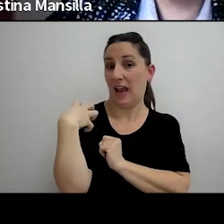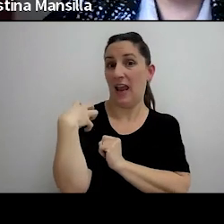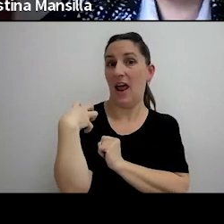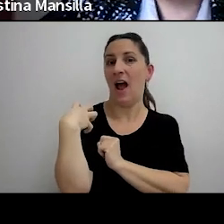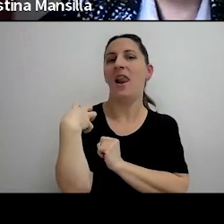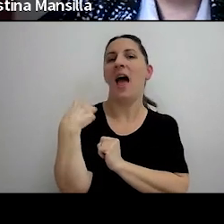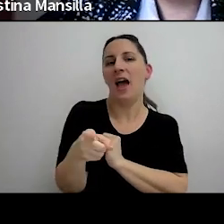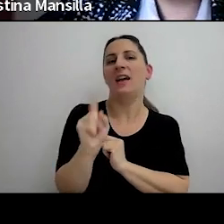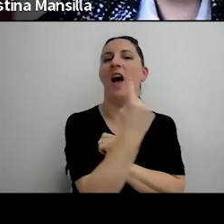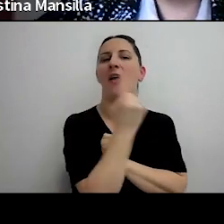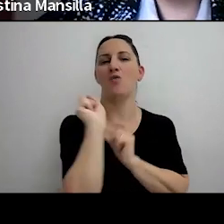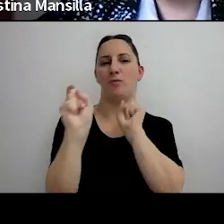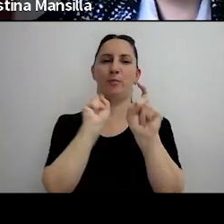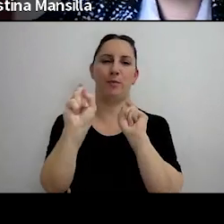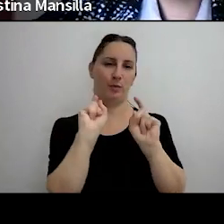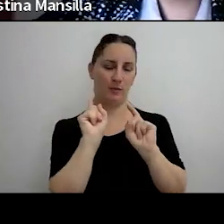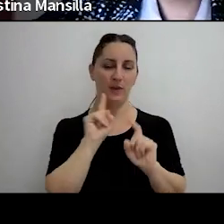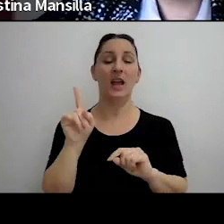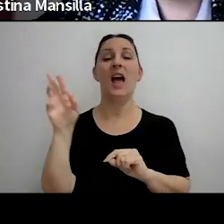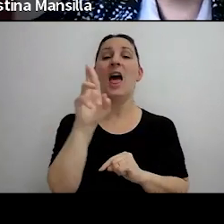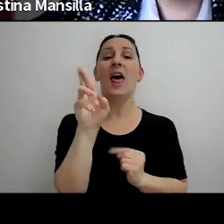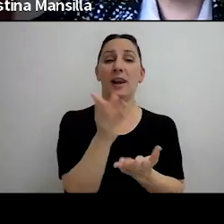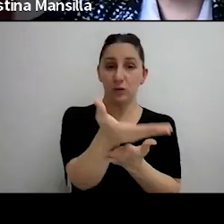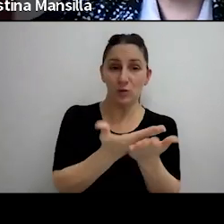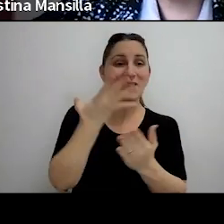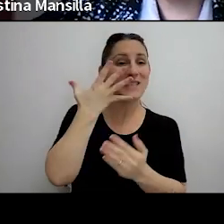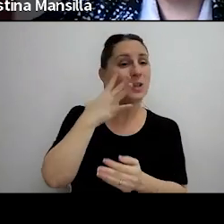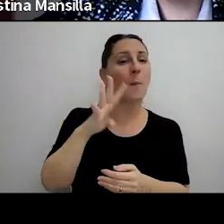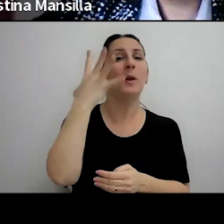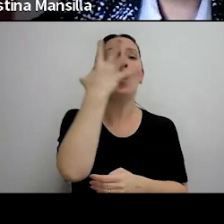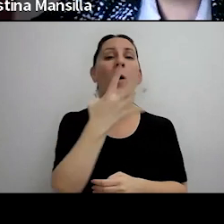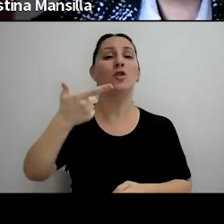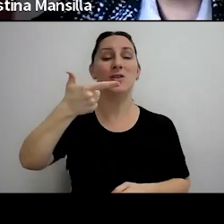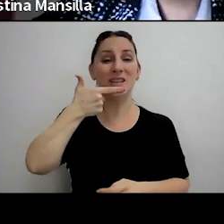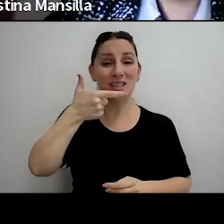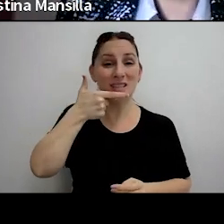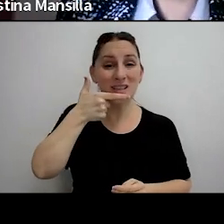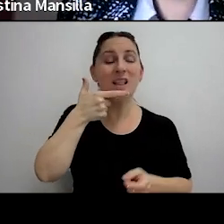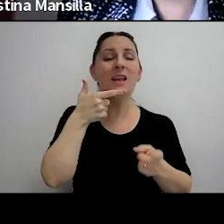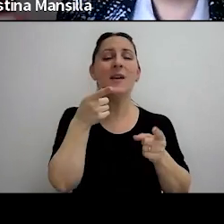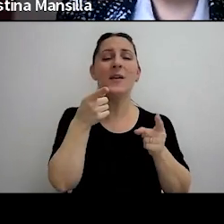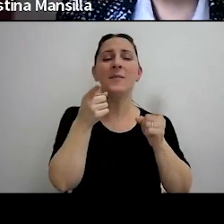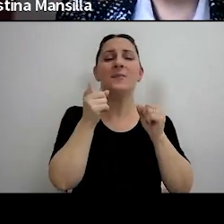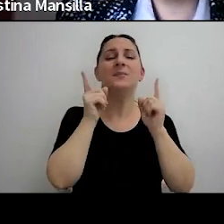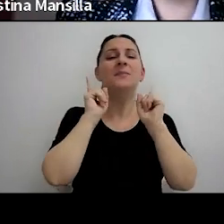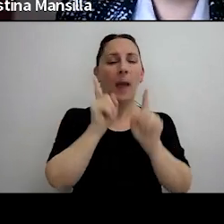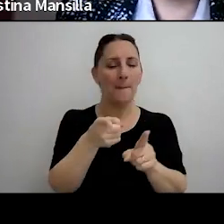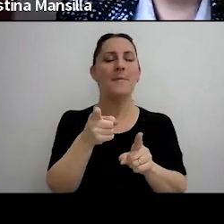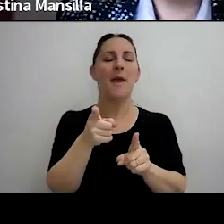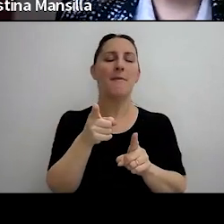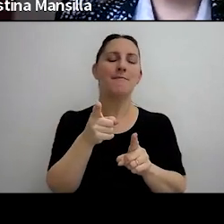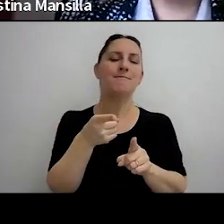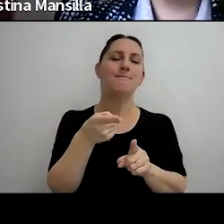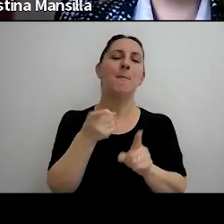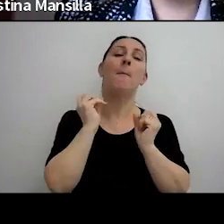personales esta resolución 5.417 también vuelve porque ya